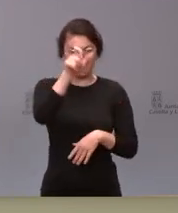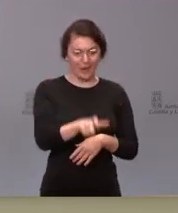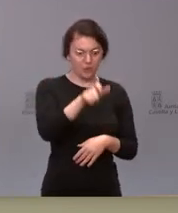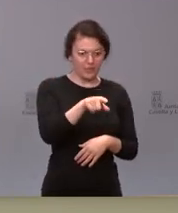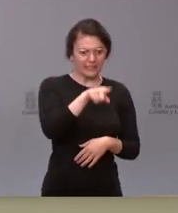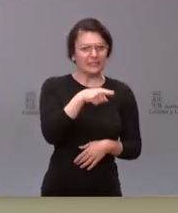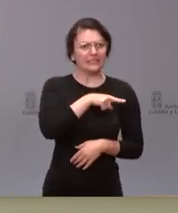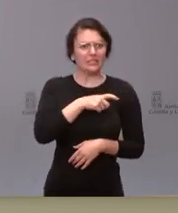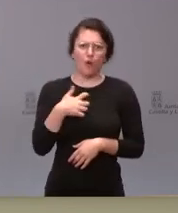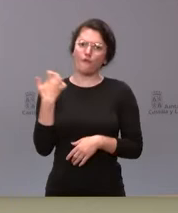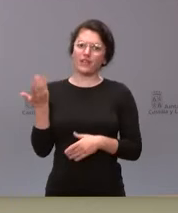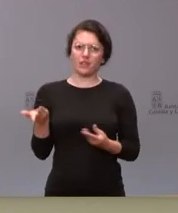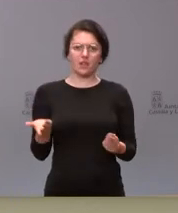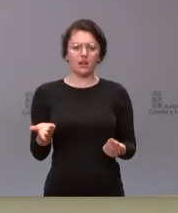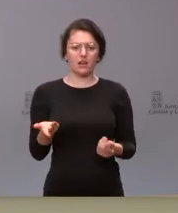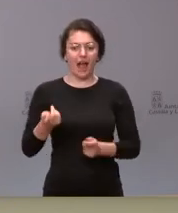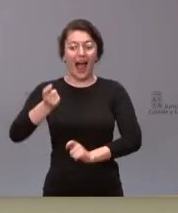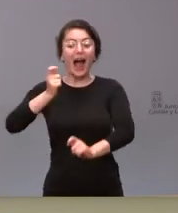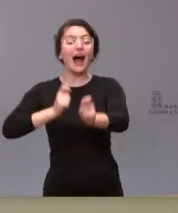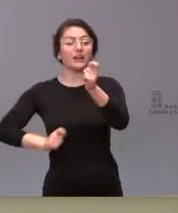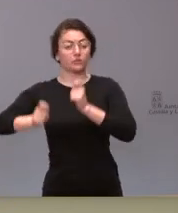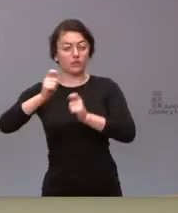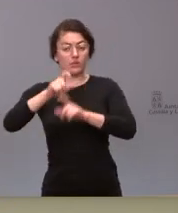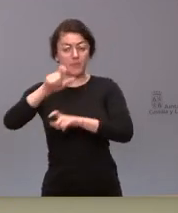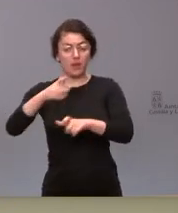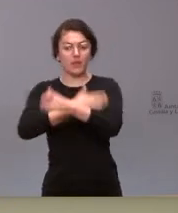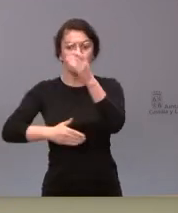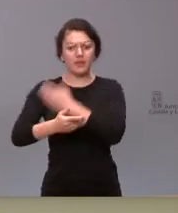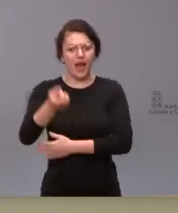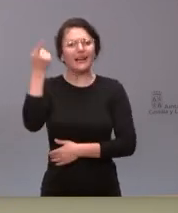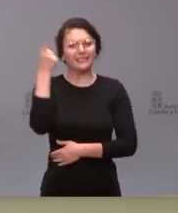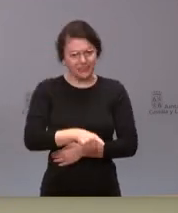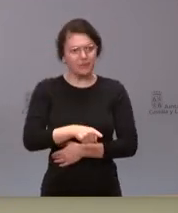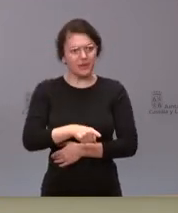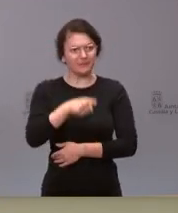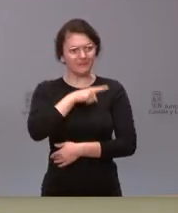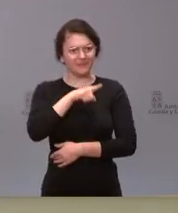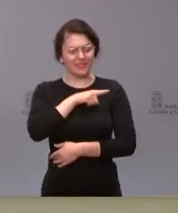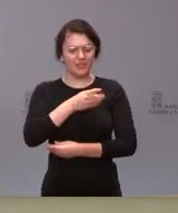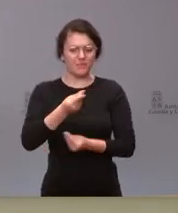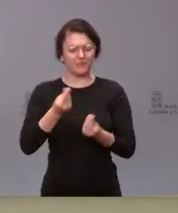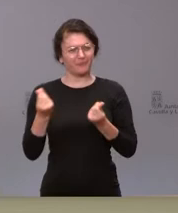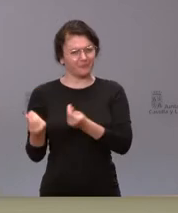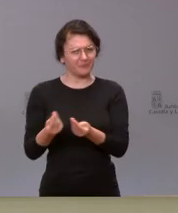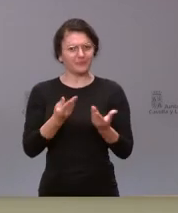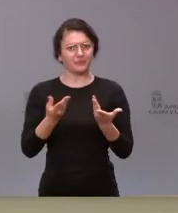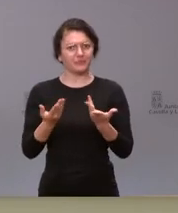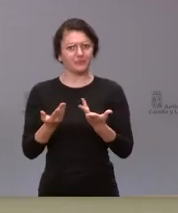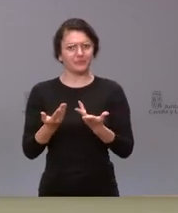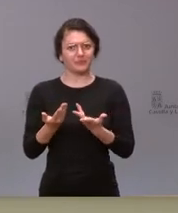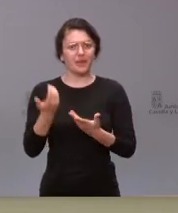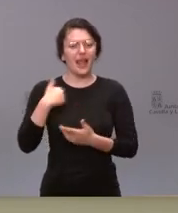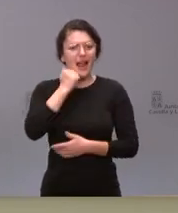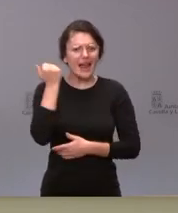ofendida y varias asociaciones de personas con discapacidad también manifestaron su queja por lo ocurrido no sé si se han puesto en